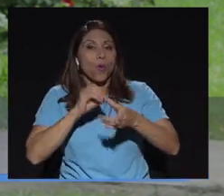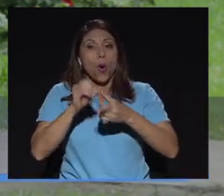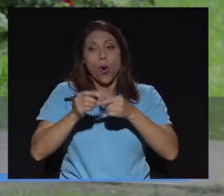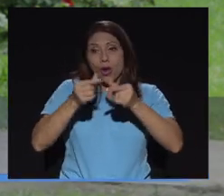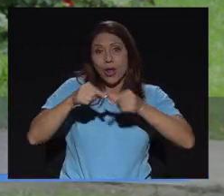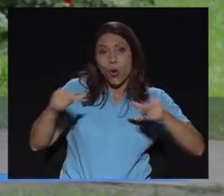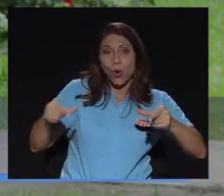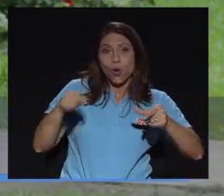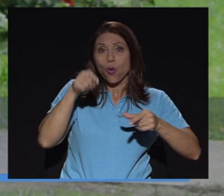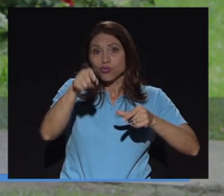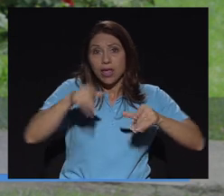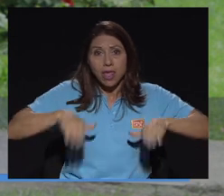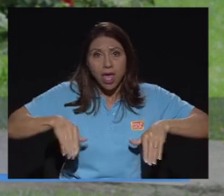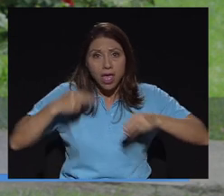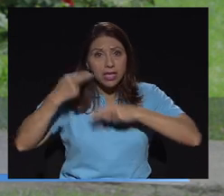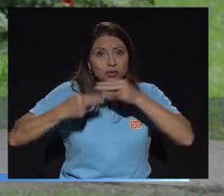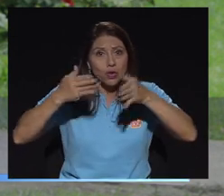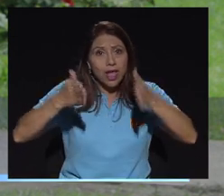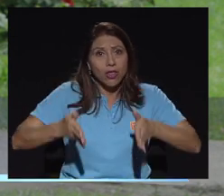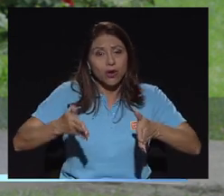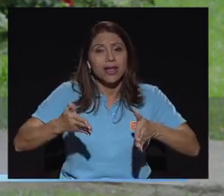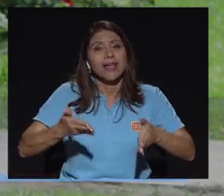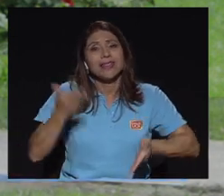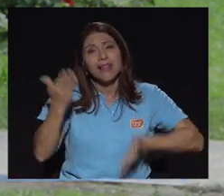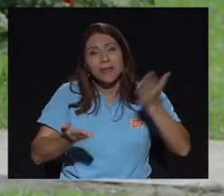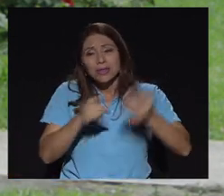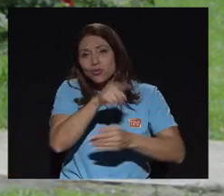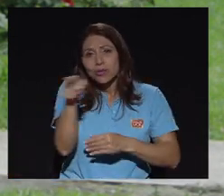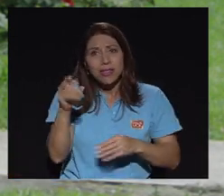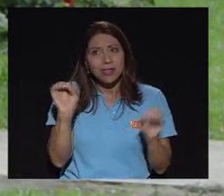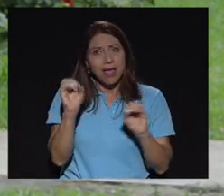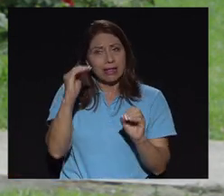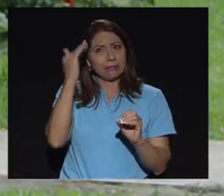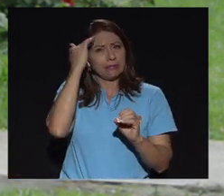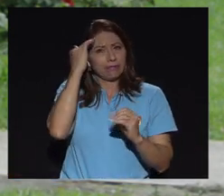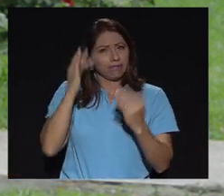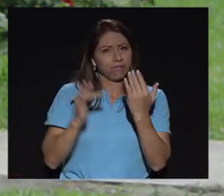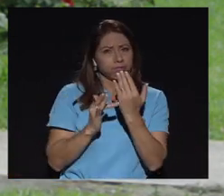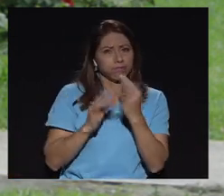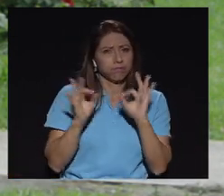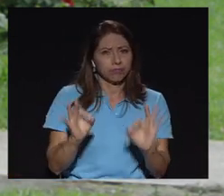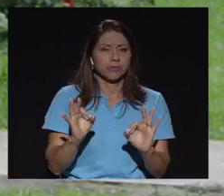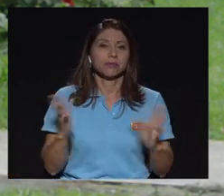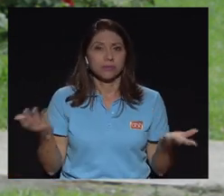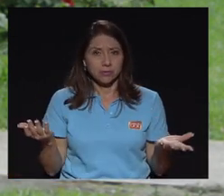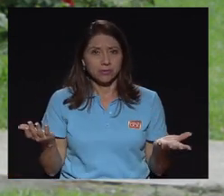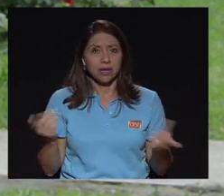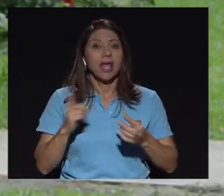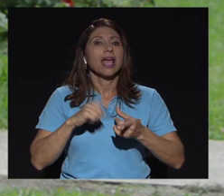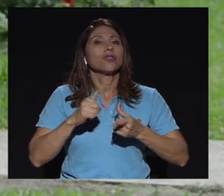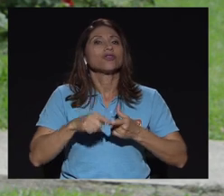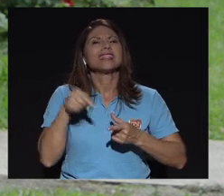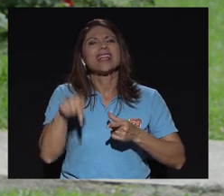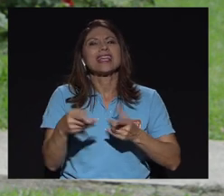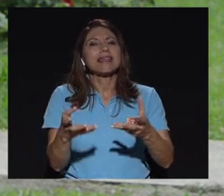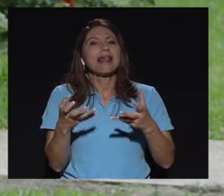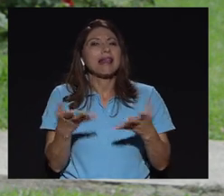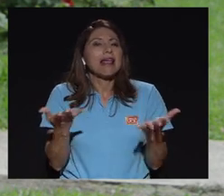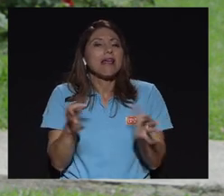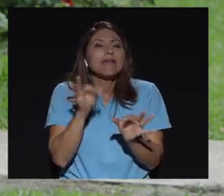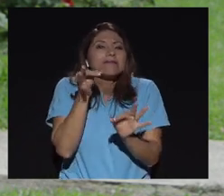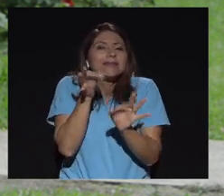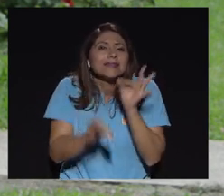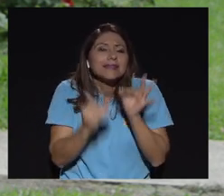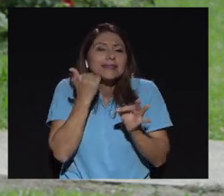si no sos geólogo, si no sos historiador no vas a manejar tal vez características totalmente técnicas de un recurso. Exacto. Entonces lo que se